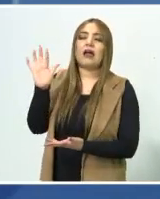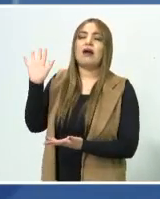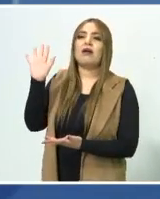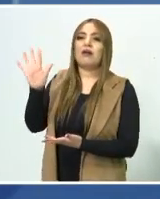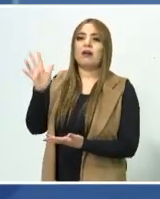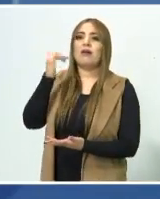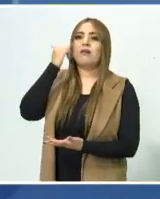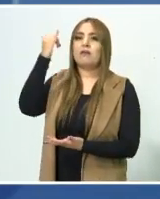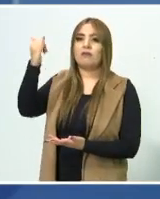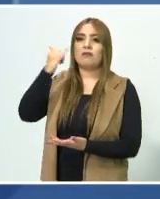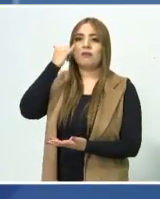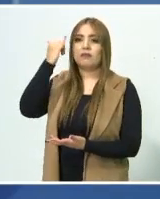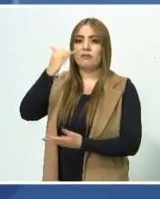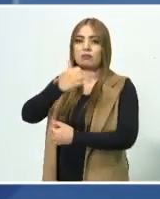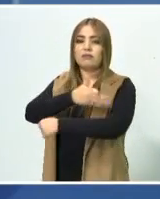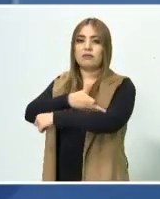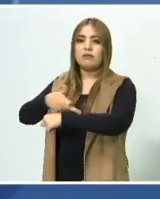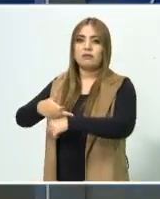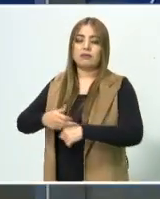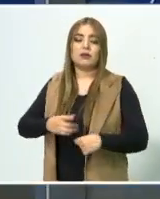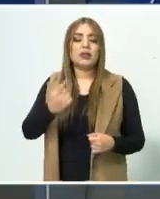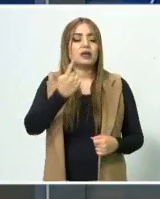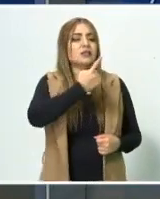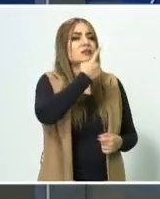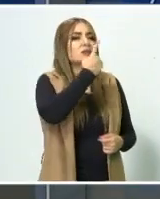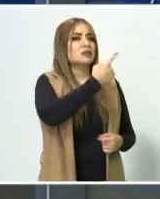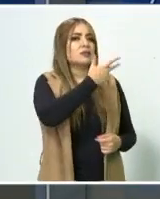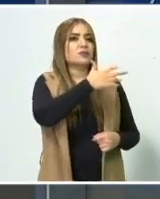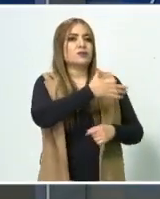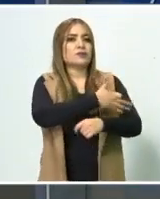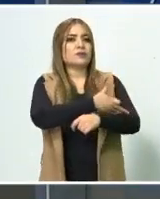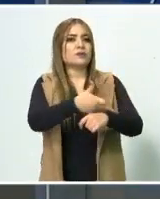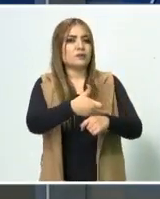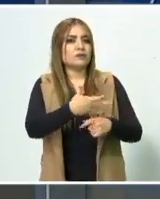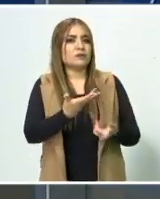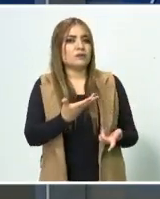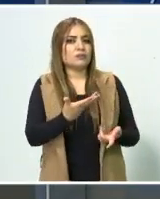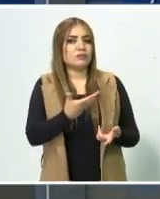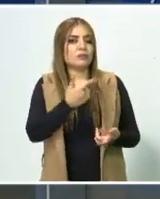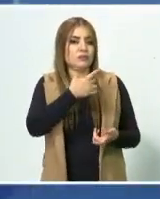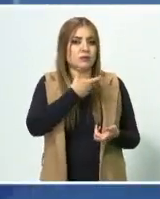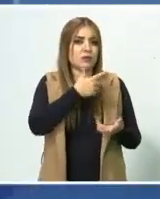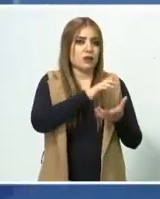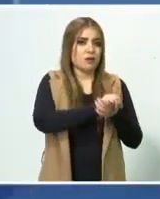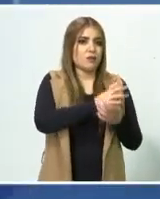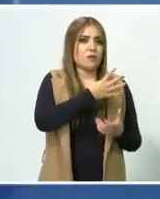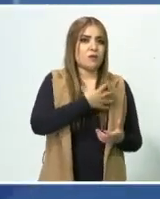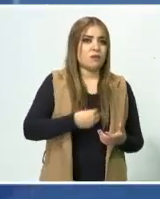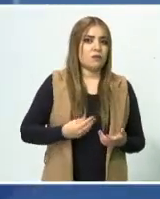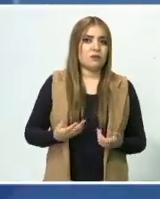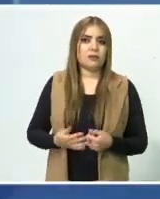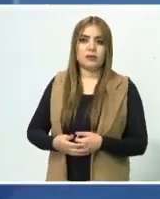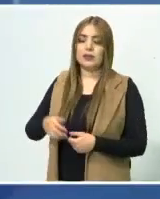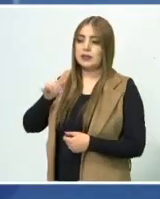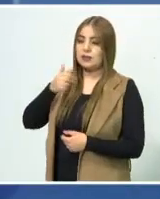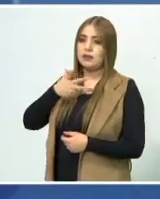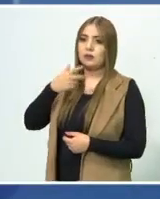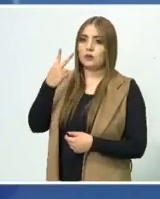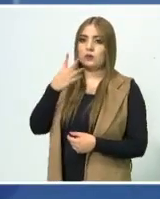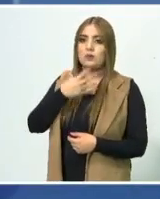comunicarme con ellos. ¿Qué dice la familia en Honduras? ¿Tienes esposa e hijos? Sí, tengo dos hijos.